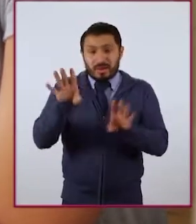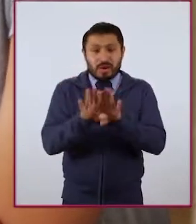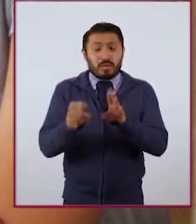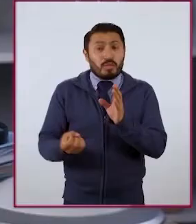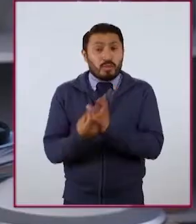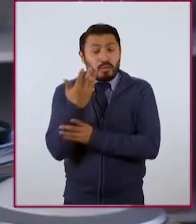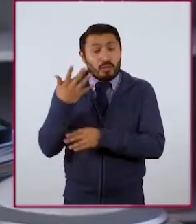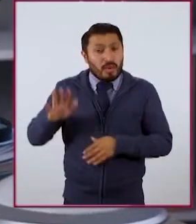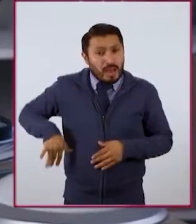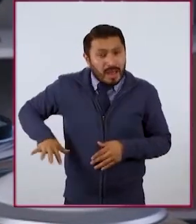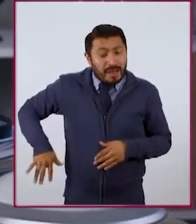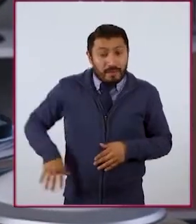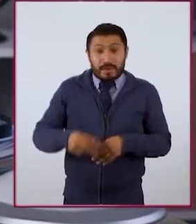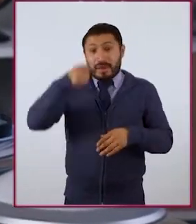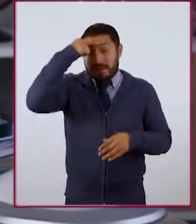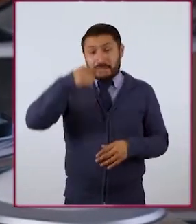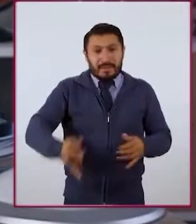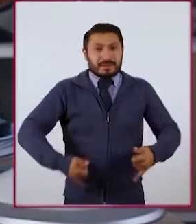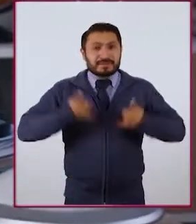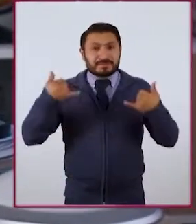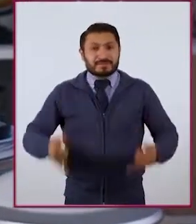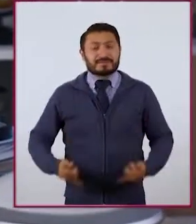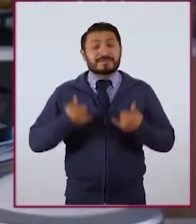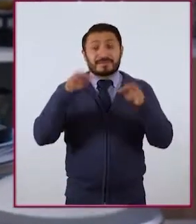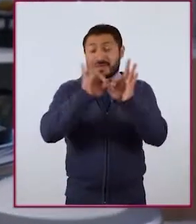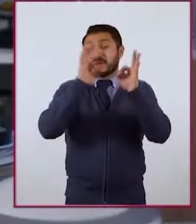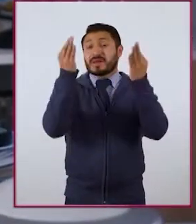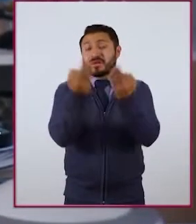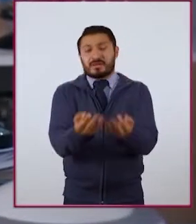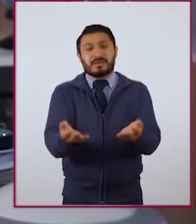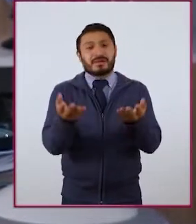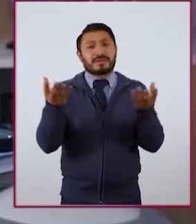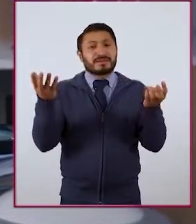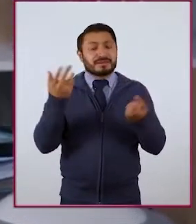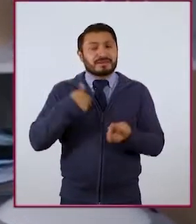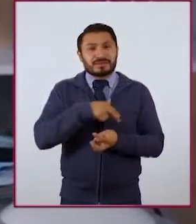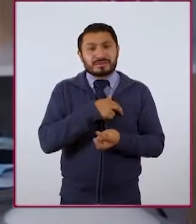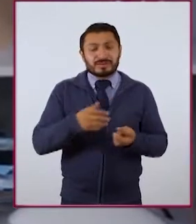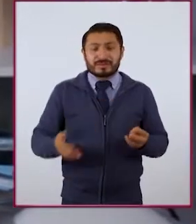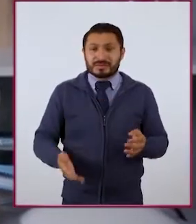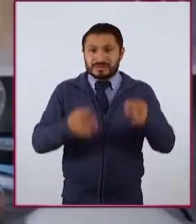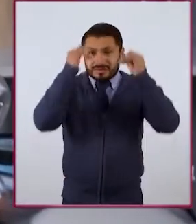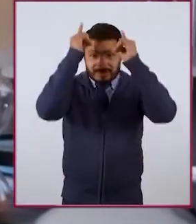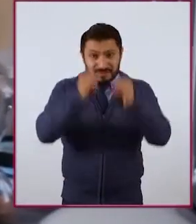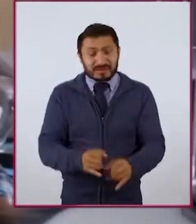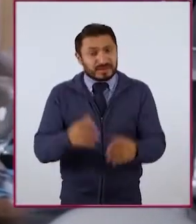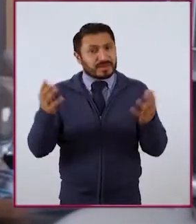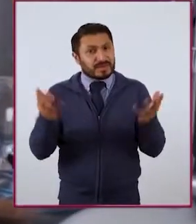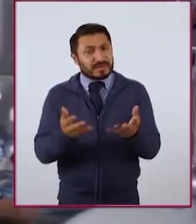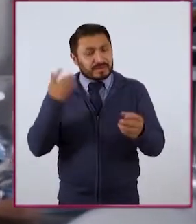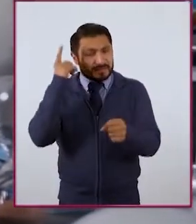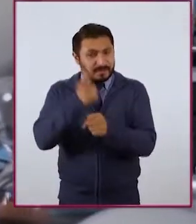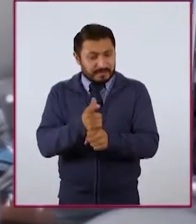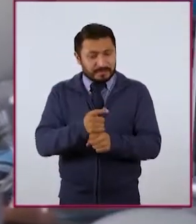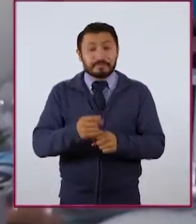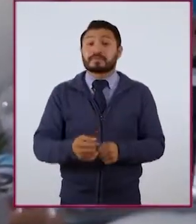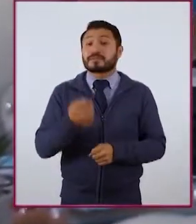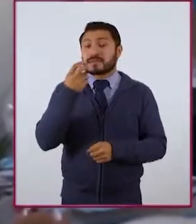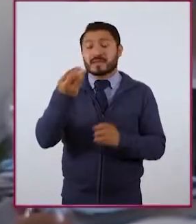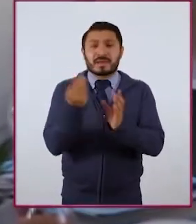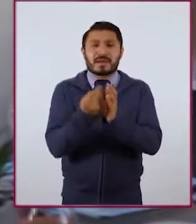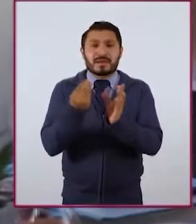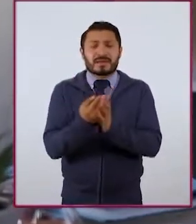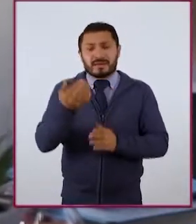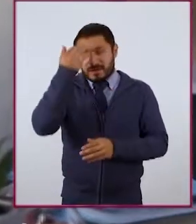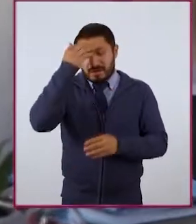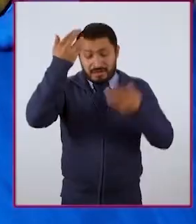Y para las y los jóvenes es una de las formas en que nos construimos como individuos. A través de la intimidad nos